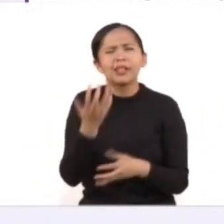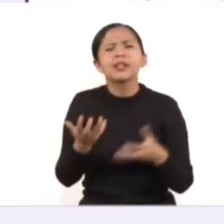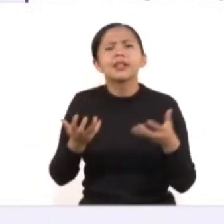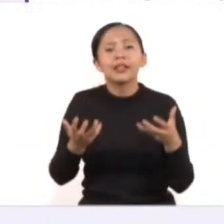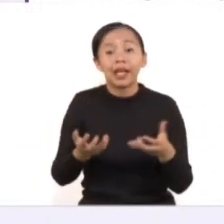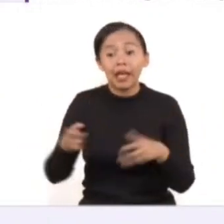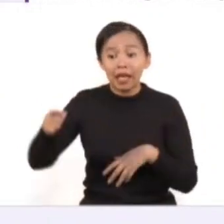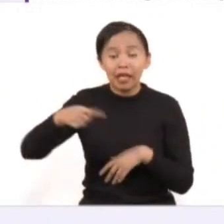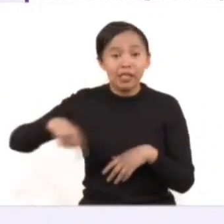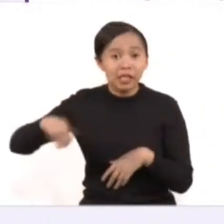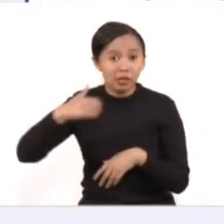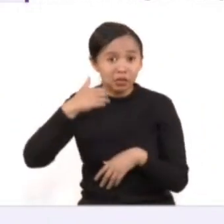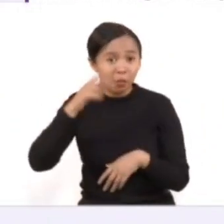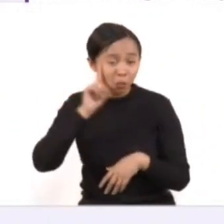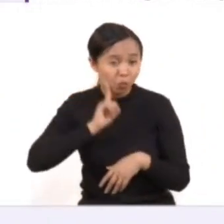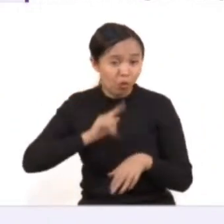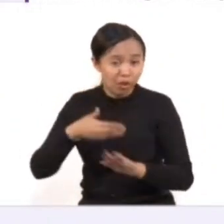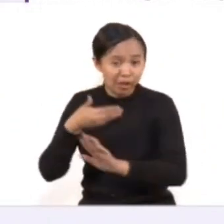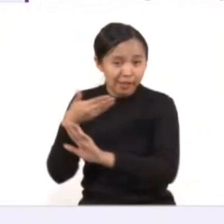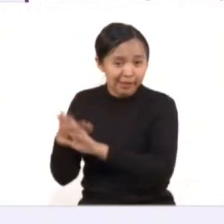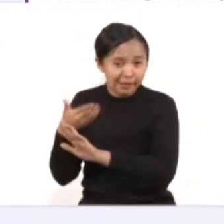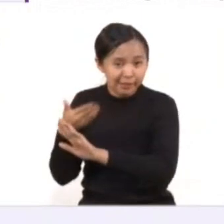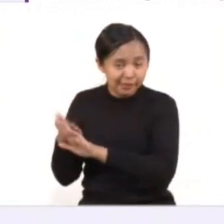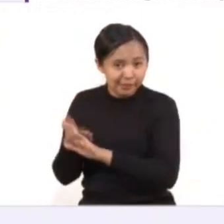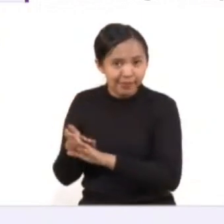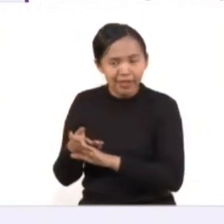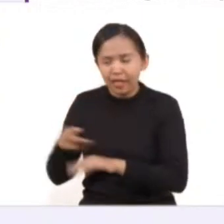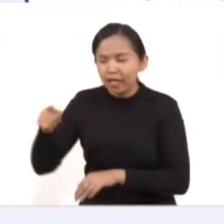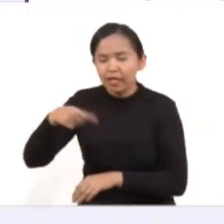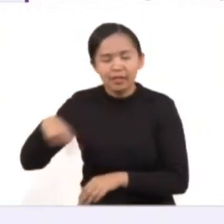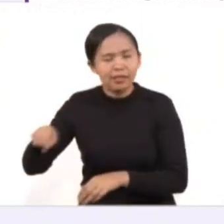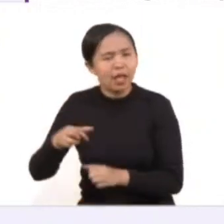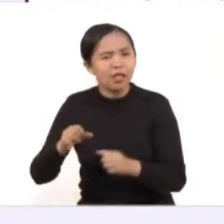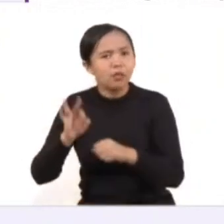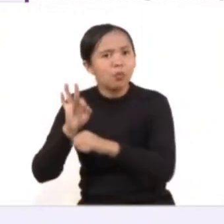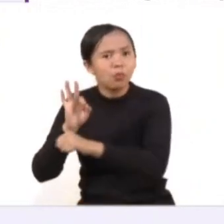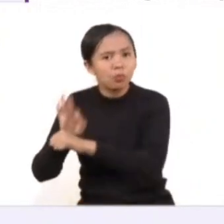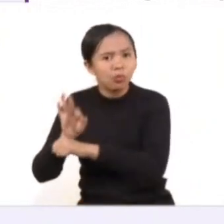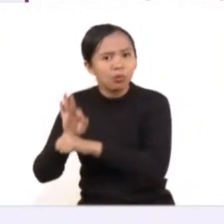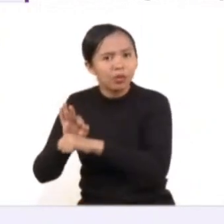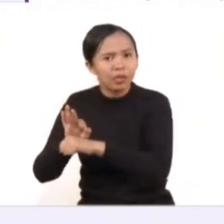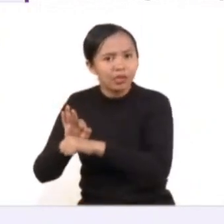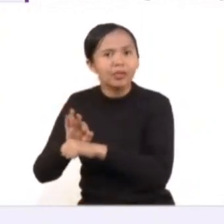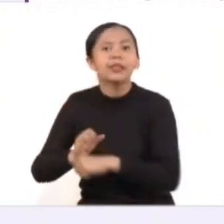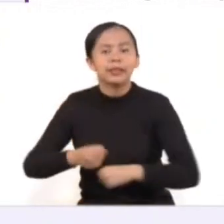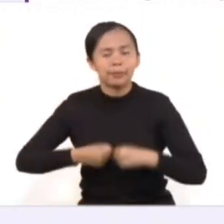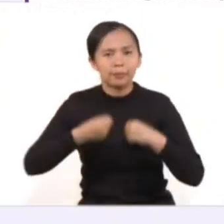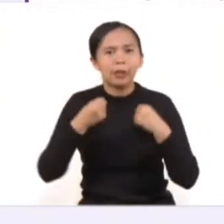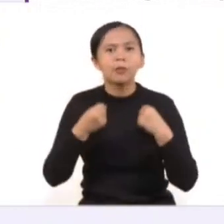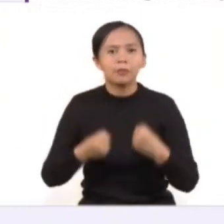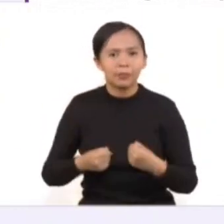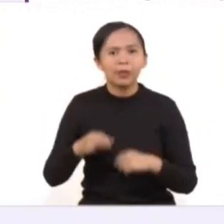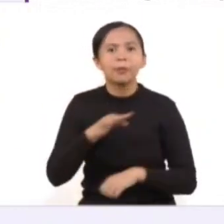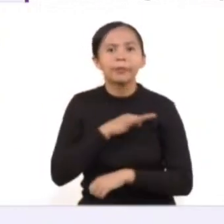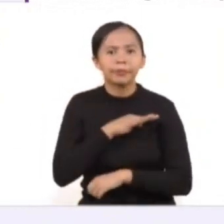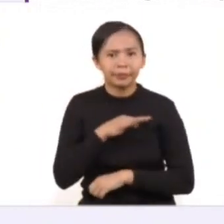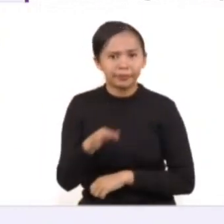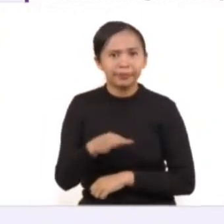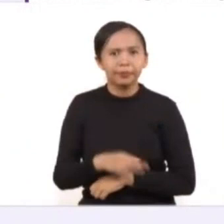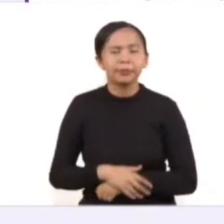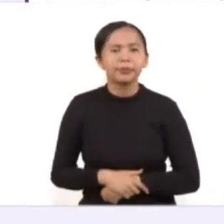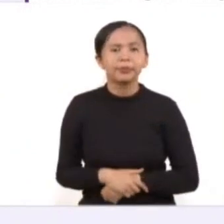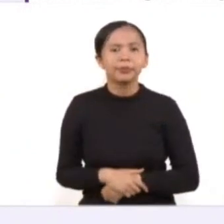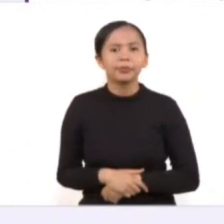víctimas de violencia de género se sientan seguras y reciban la protección que necesitan.